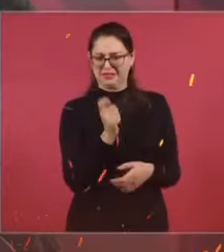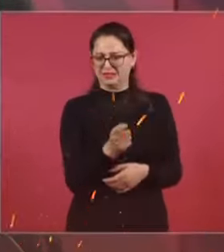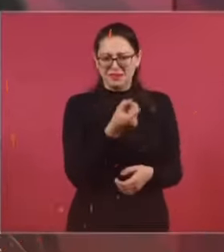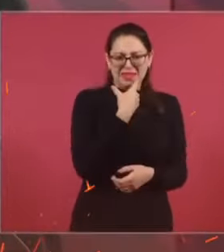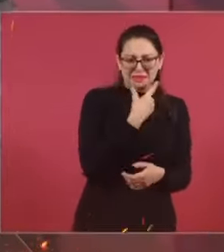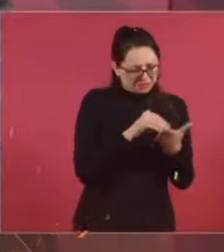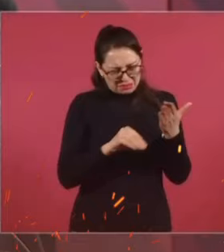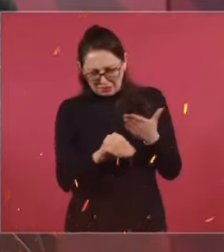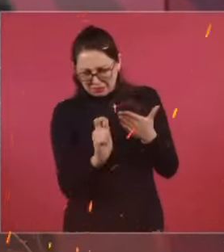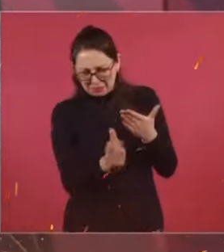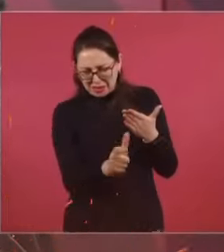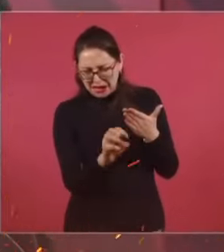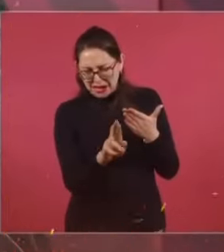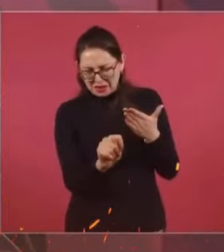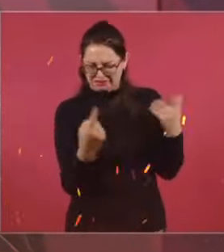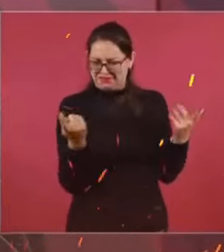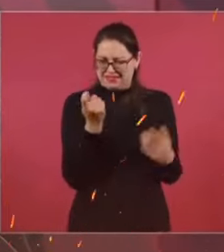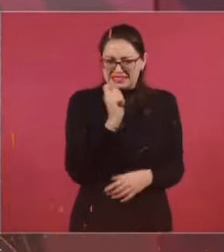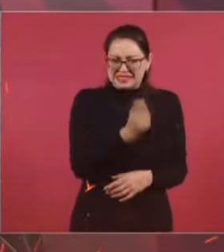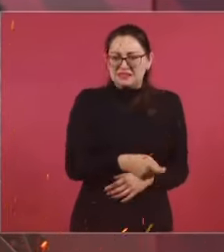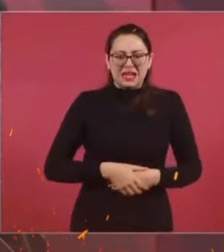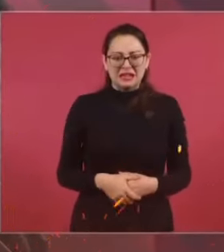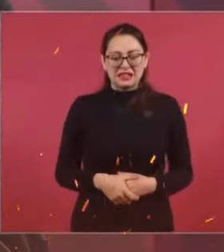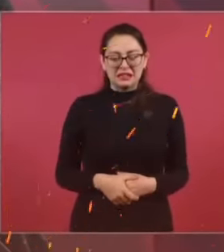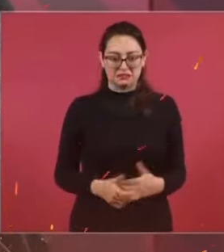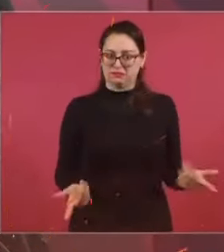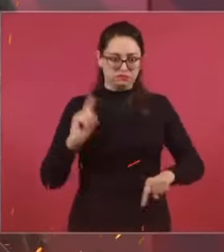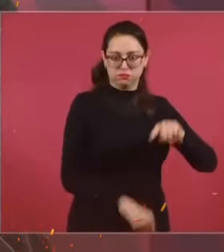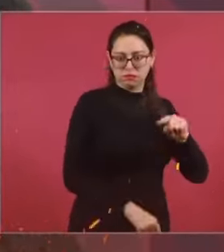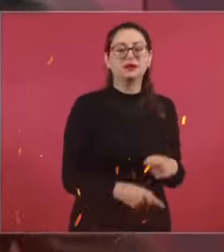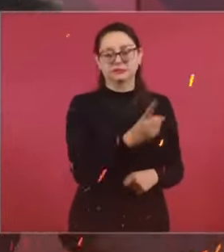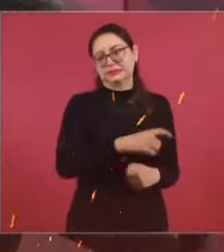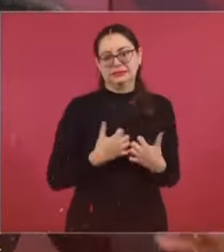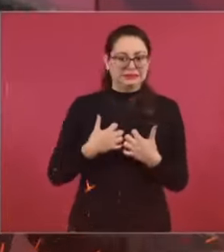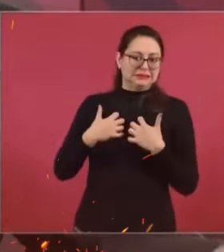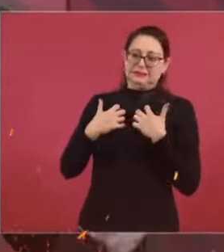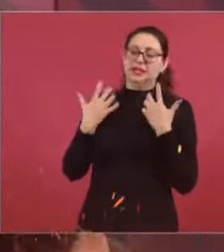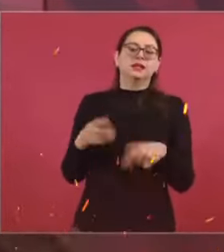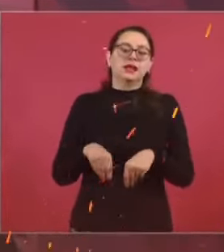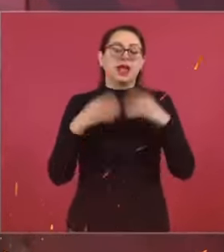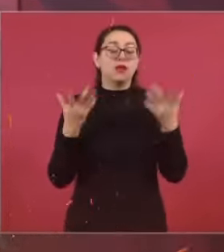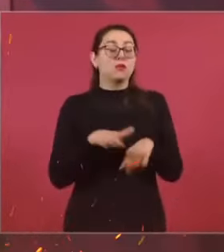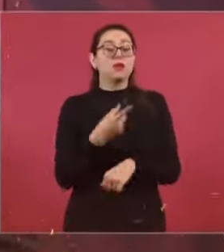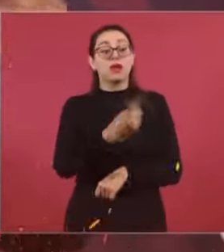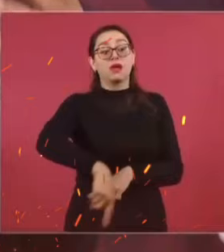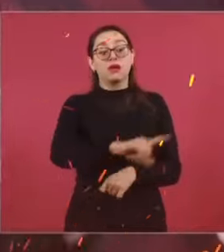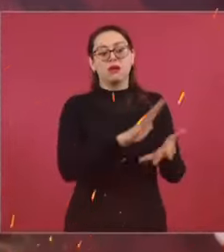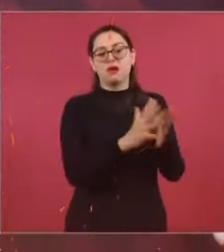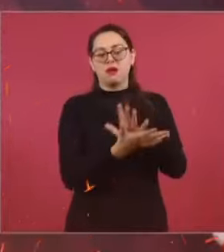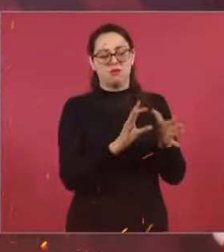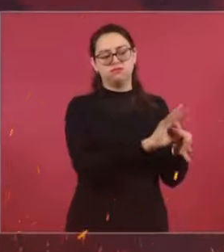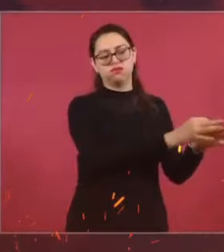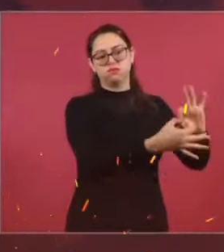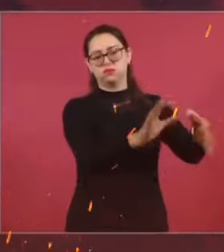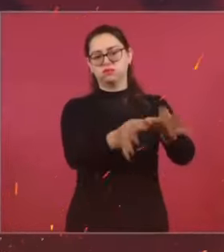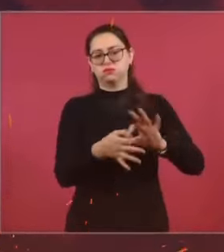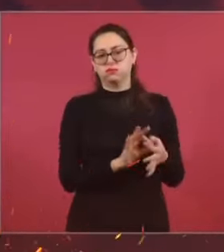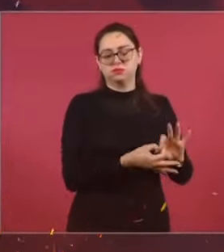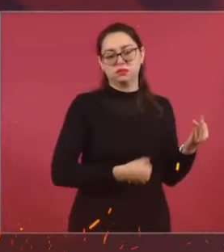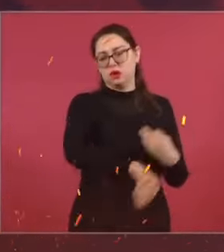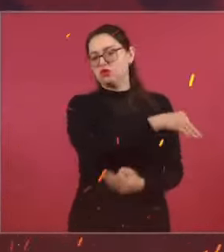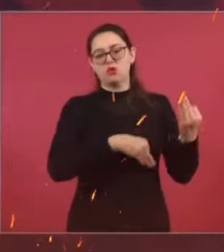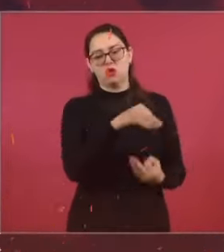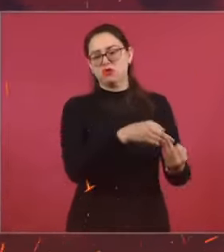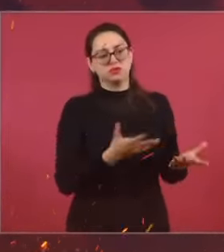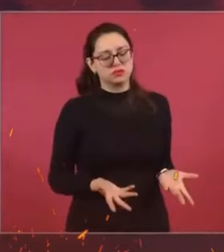Entonces, pues estamos enfrentando a eso, porque todos estaban metidos, la mayoría. Claro, hay una